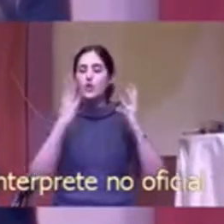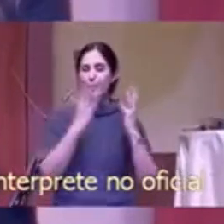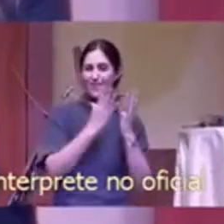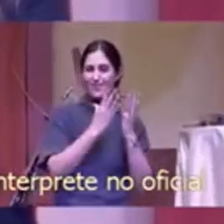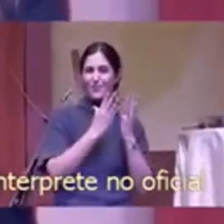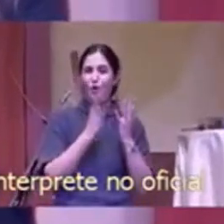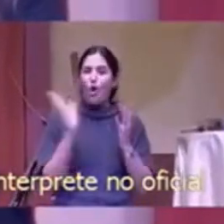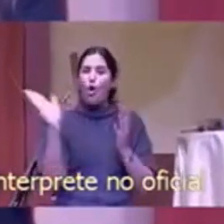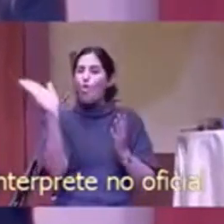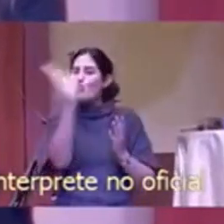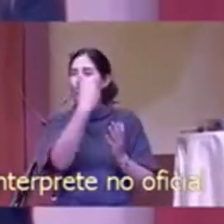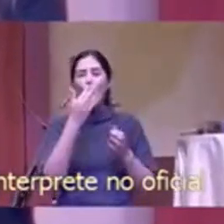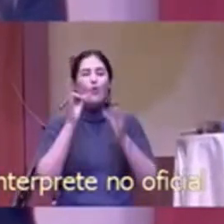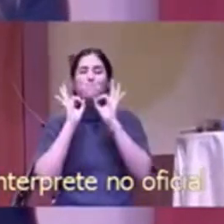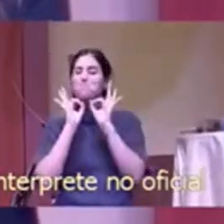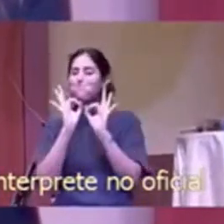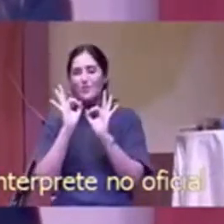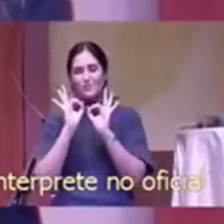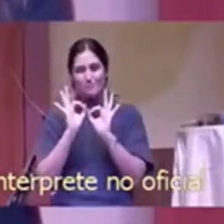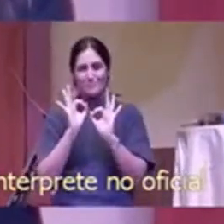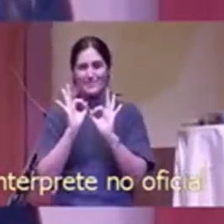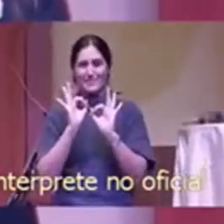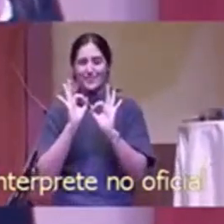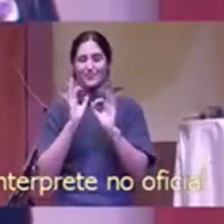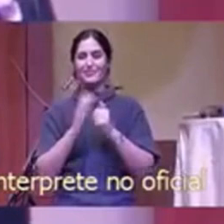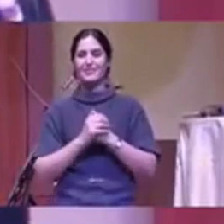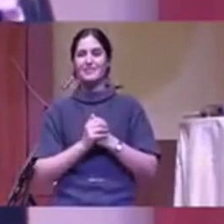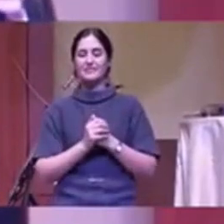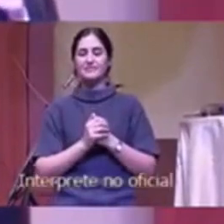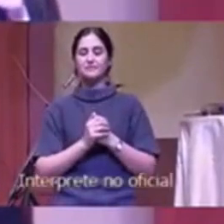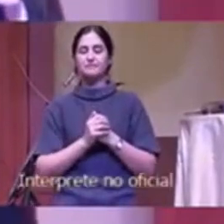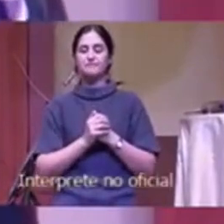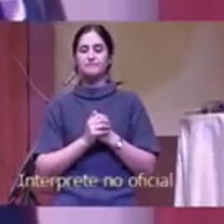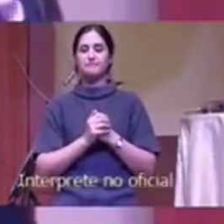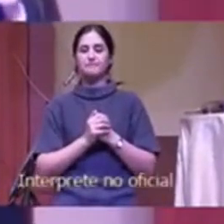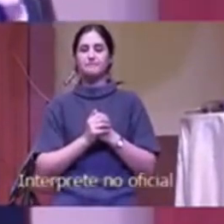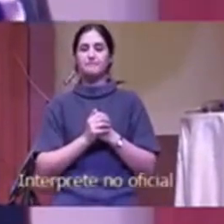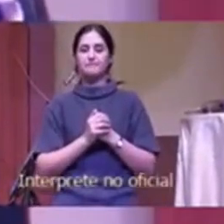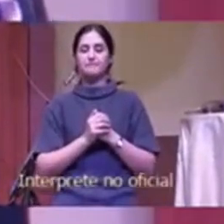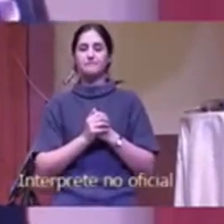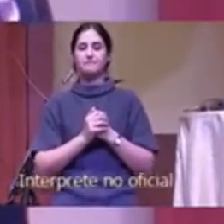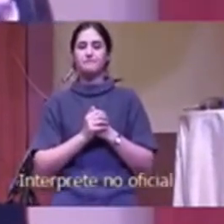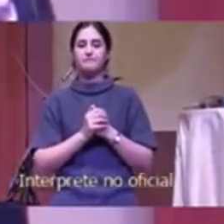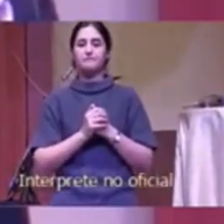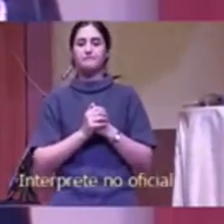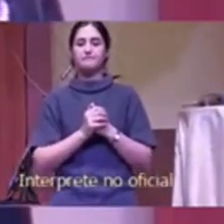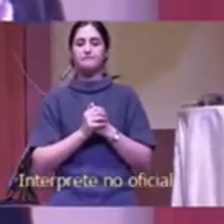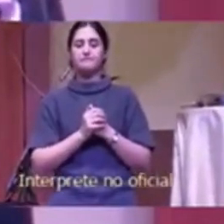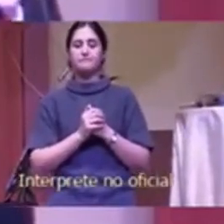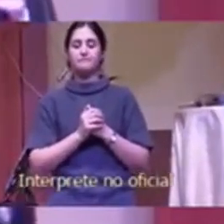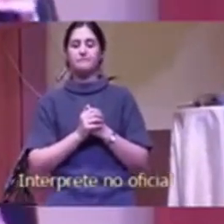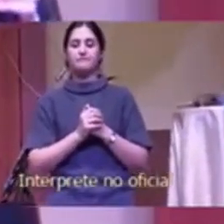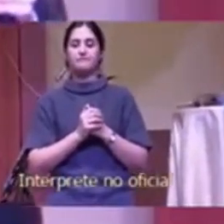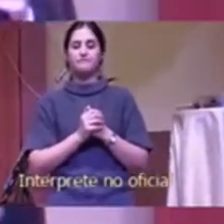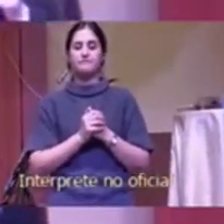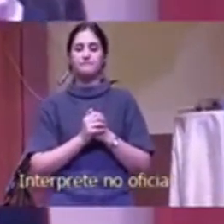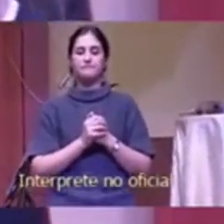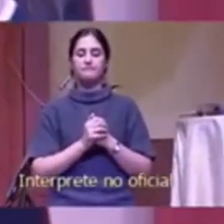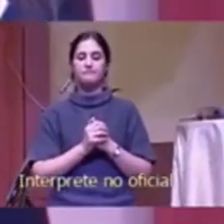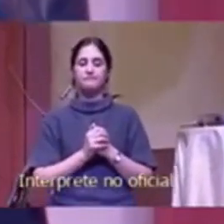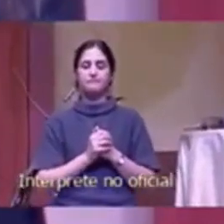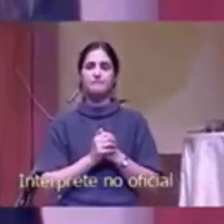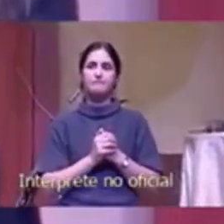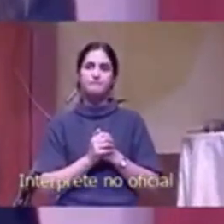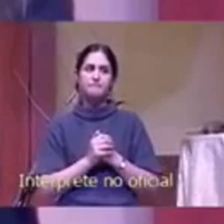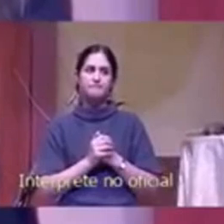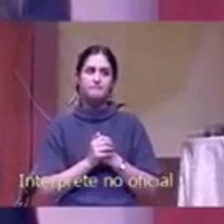el Dios de este universo de esta creación no